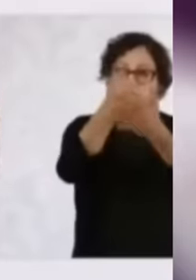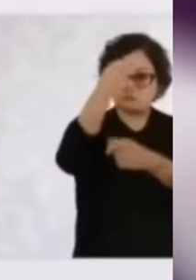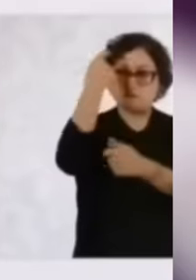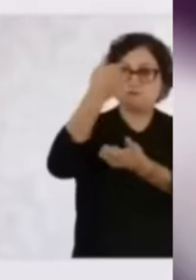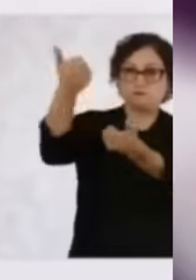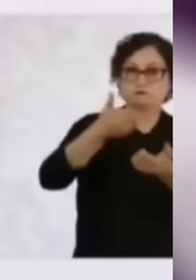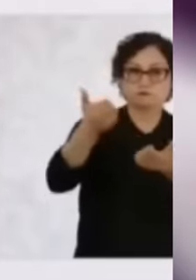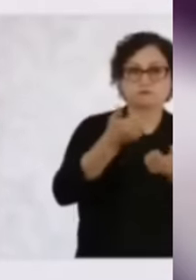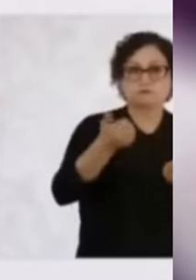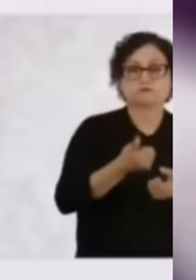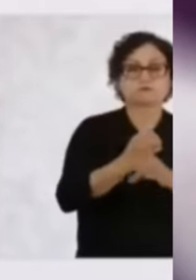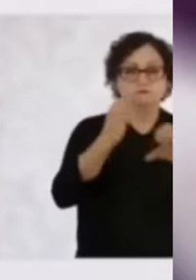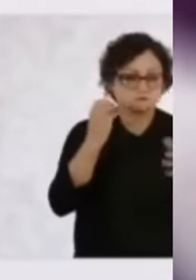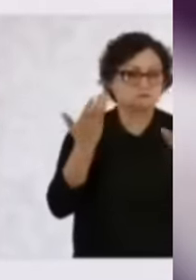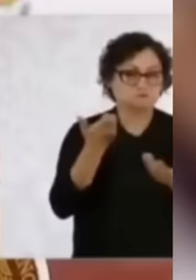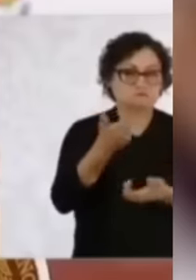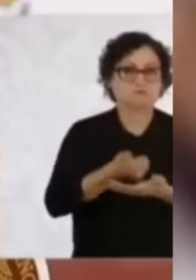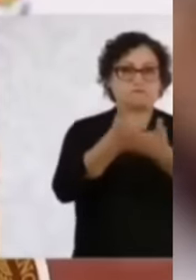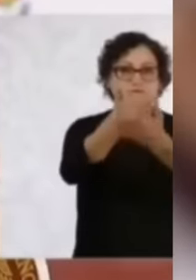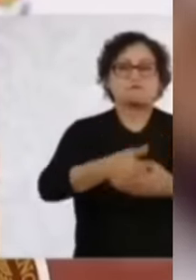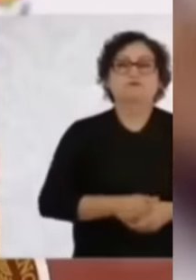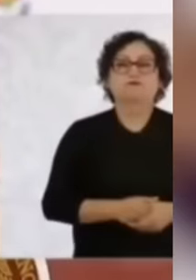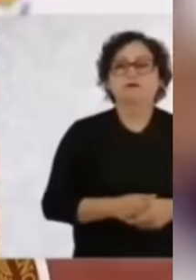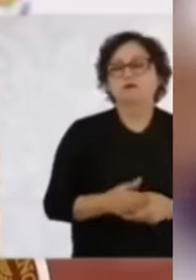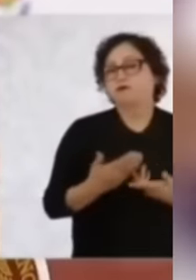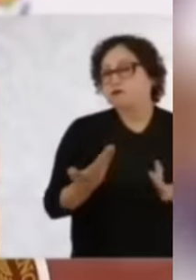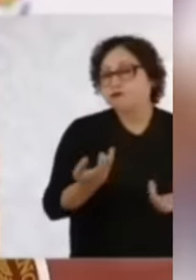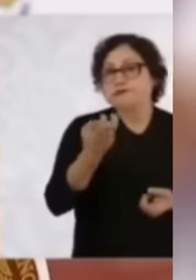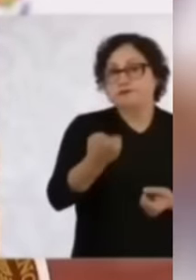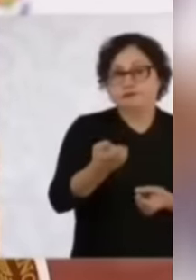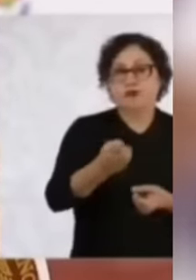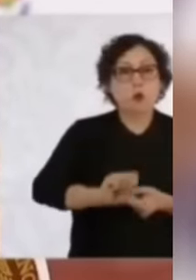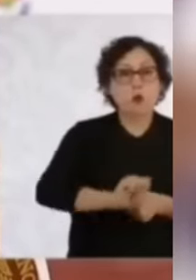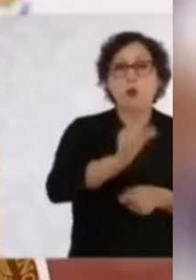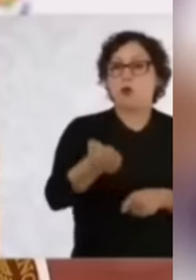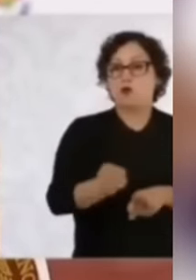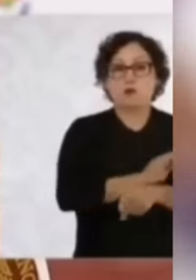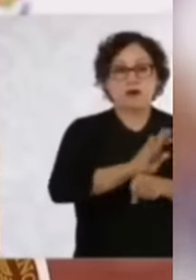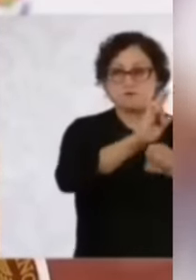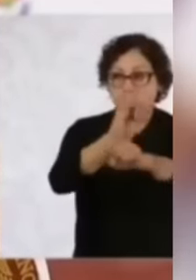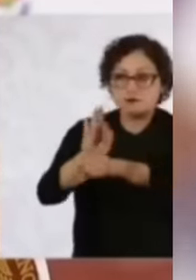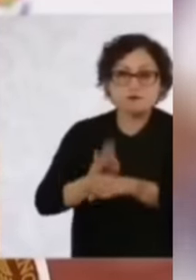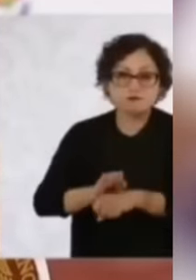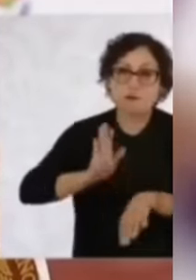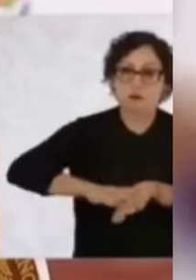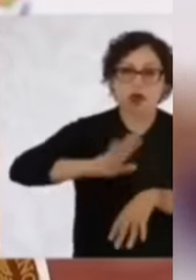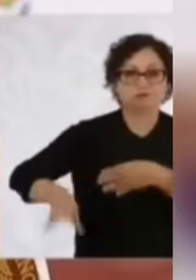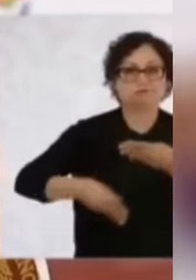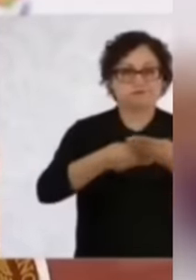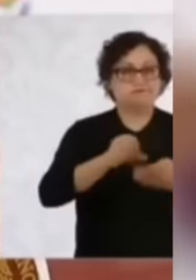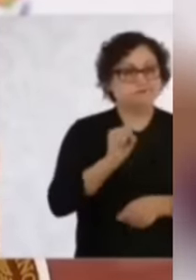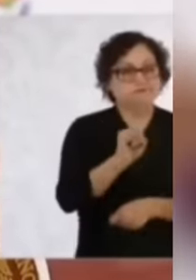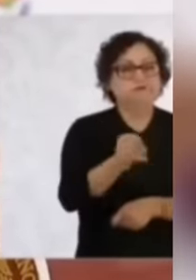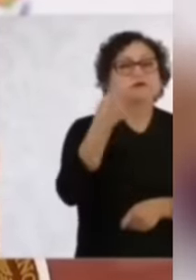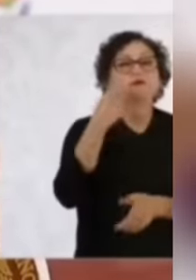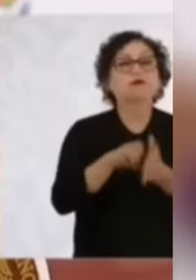ha logrado inspirar a otros países de la región, marcando a México como un referente en la búsqueda de justicia social